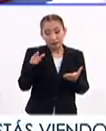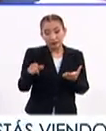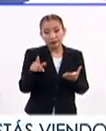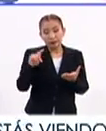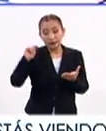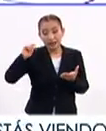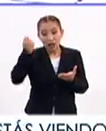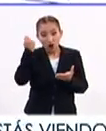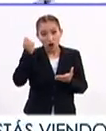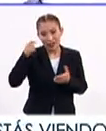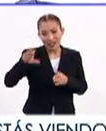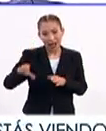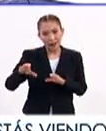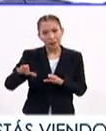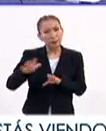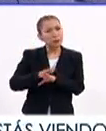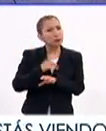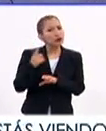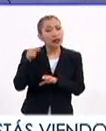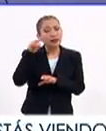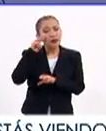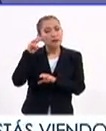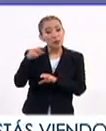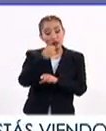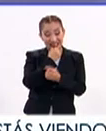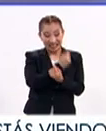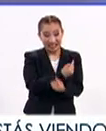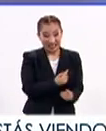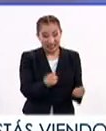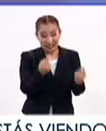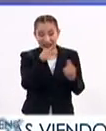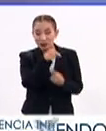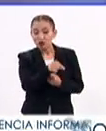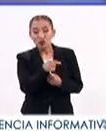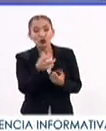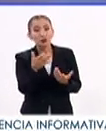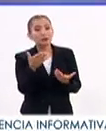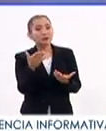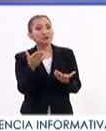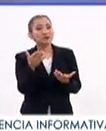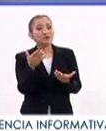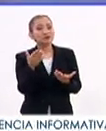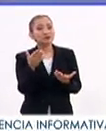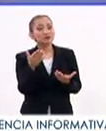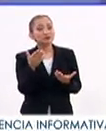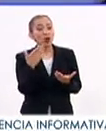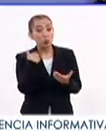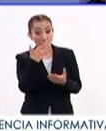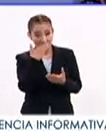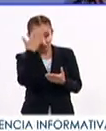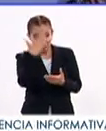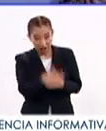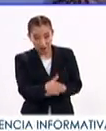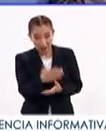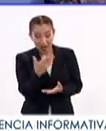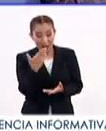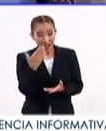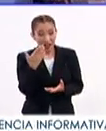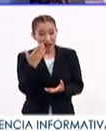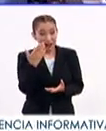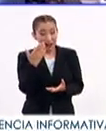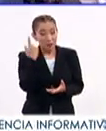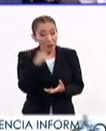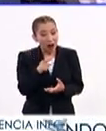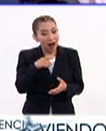tecnologías. ¿Por qué? Porque vemos que los niños no tienen la formación para